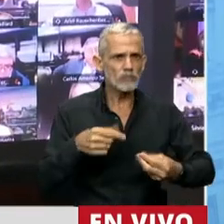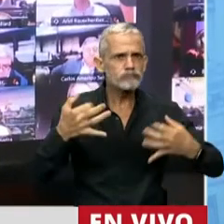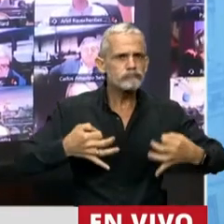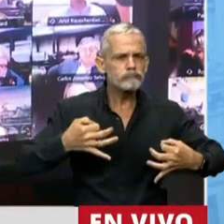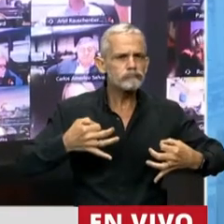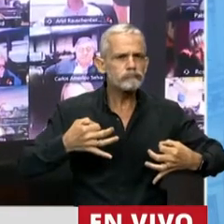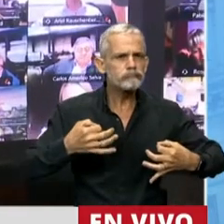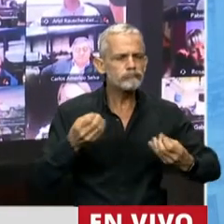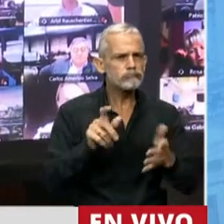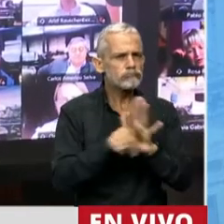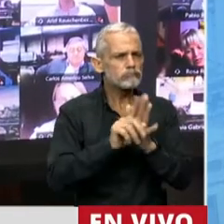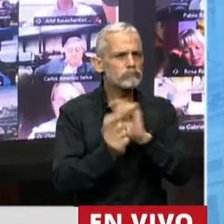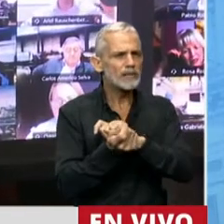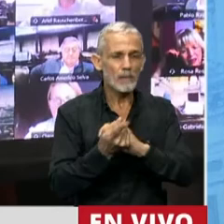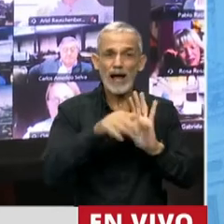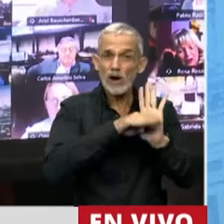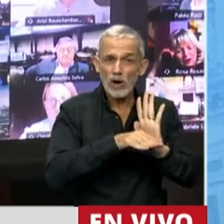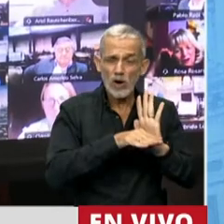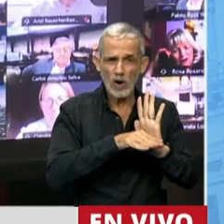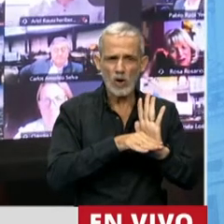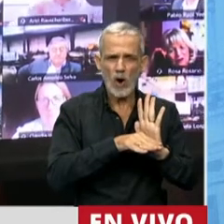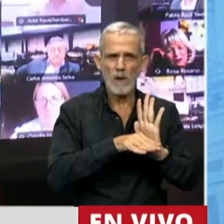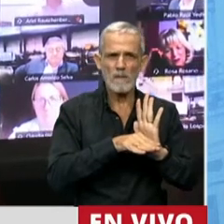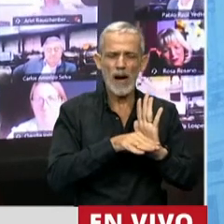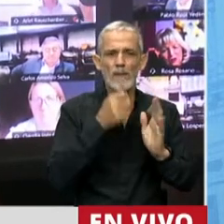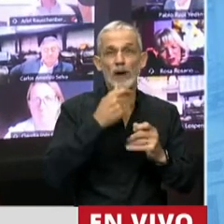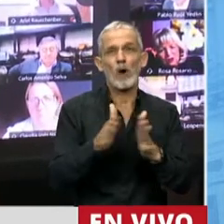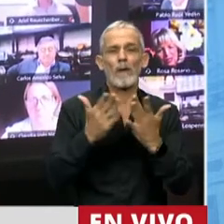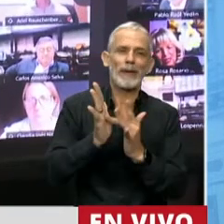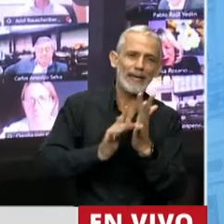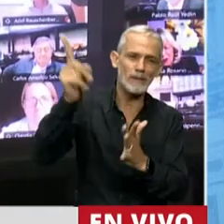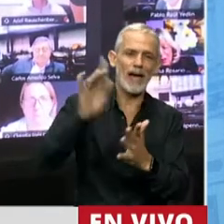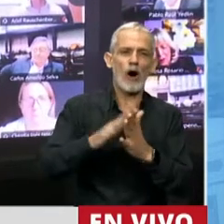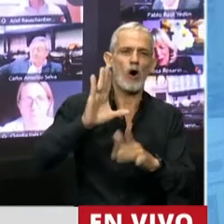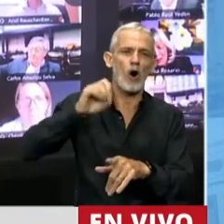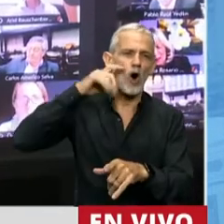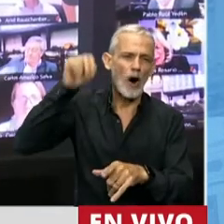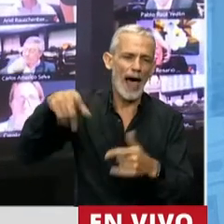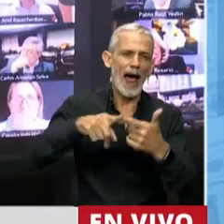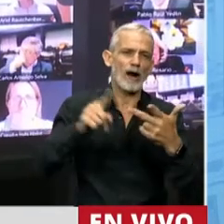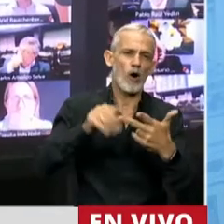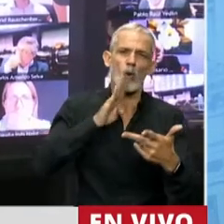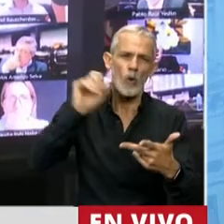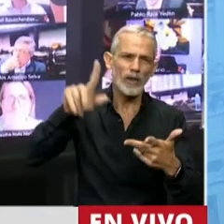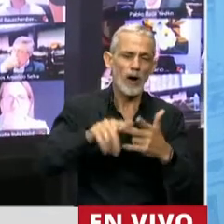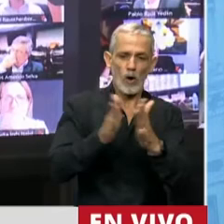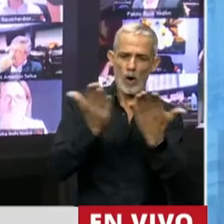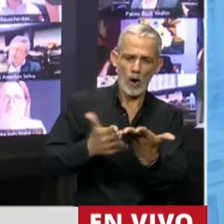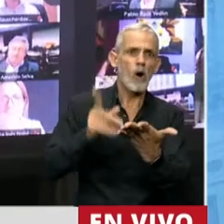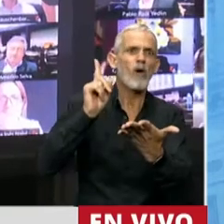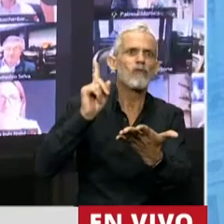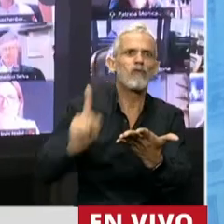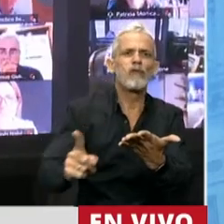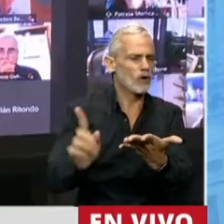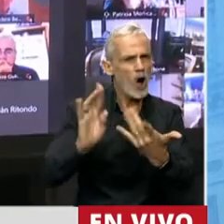lo que estamos haciendo. Yo siempre digo que las normas, sacando la Biblia, el Corán, la Torá, no son pétreas, son